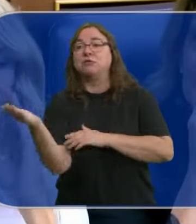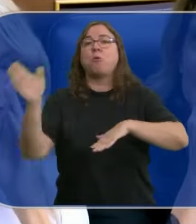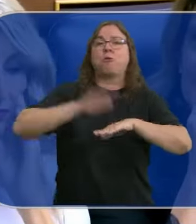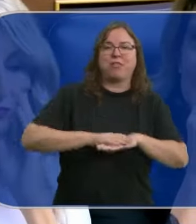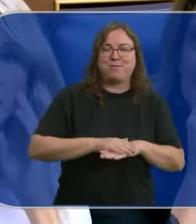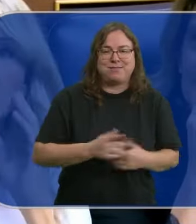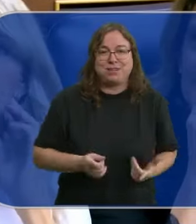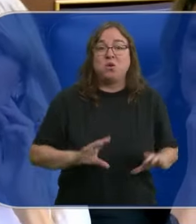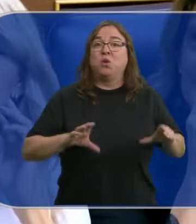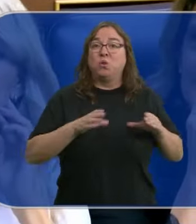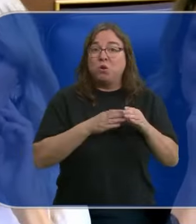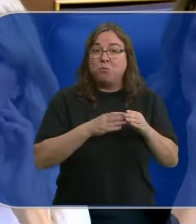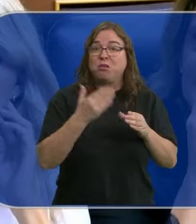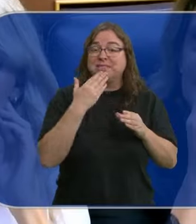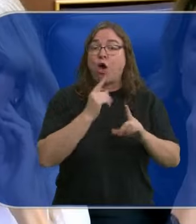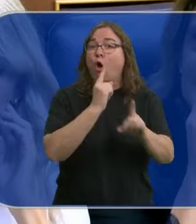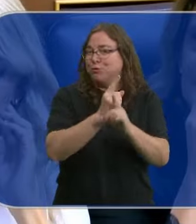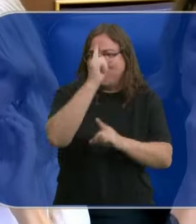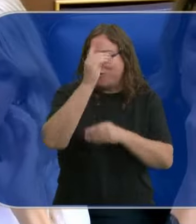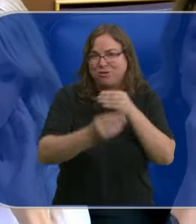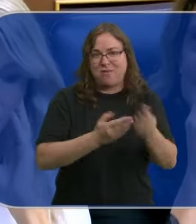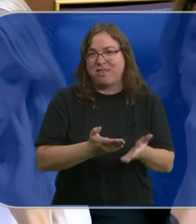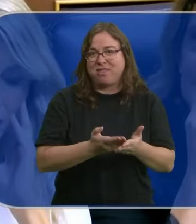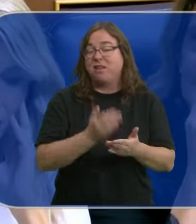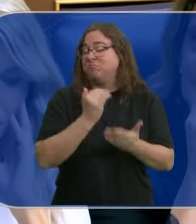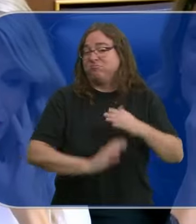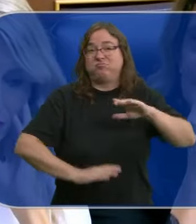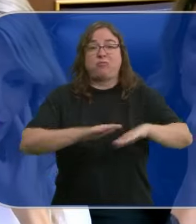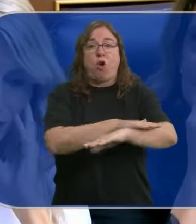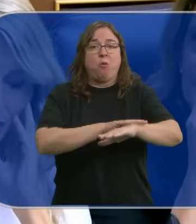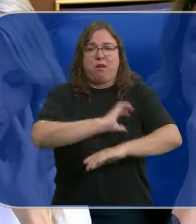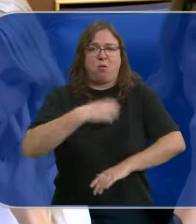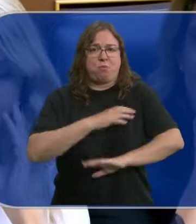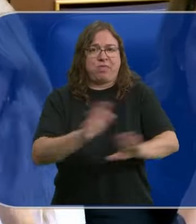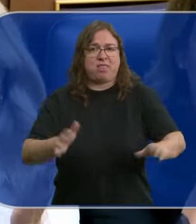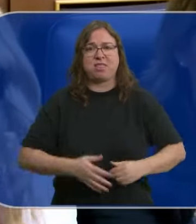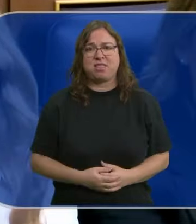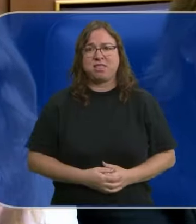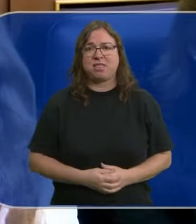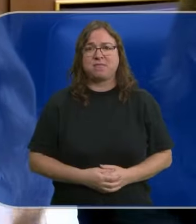impongan. Un partido que no sabe hacer oposición está incapacitado para gobernar.